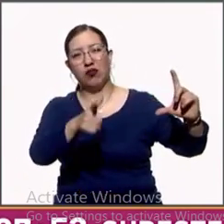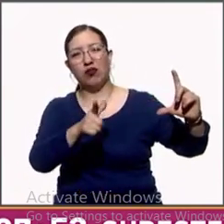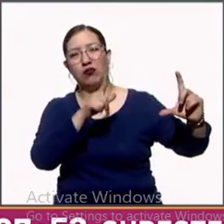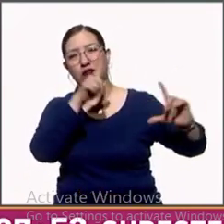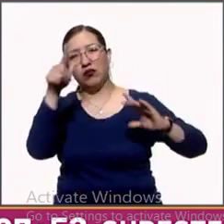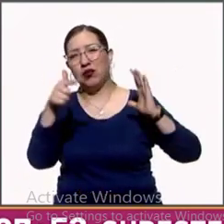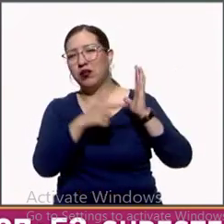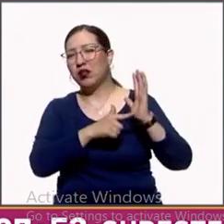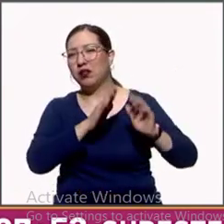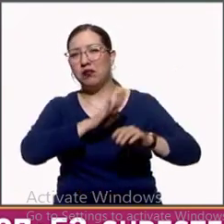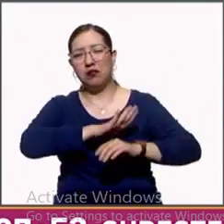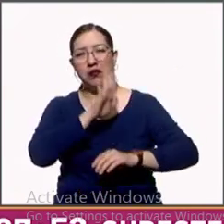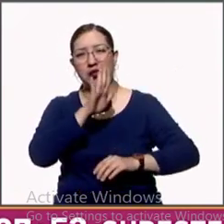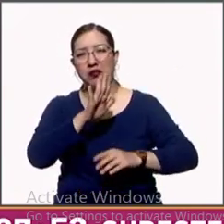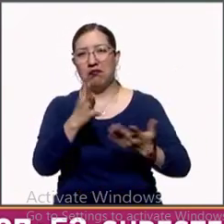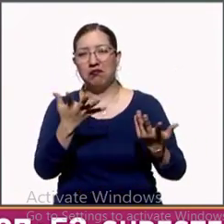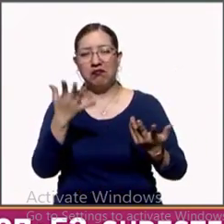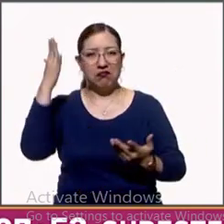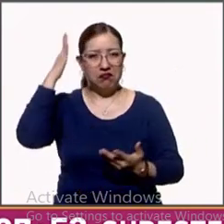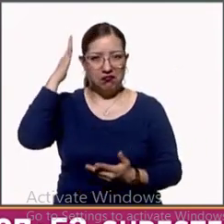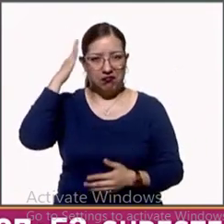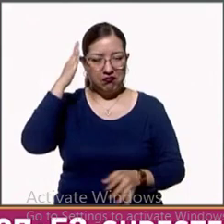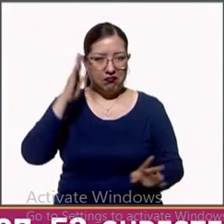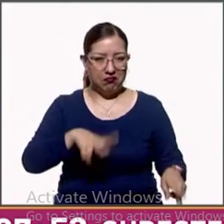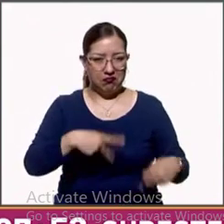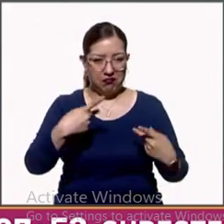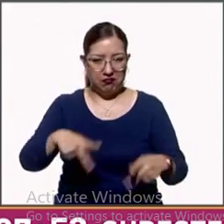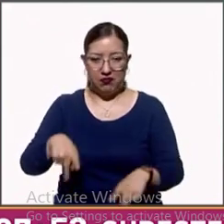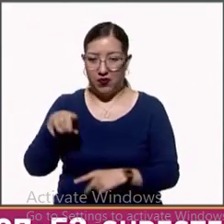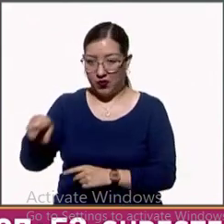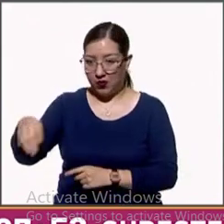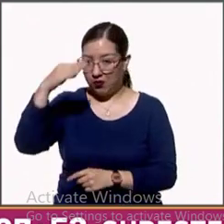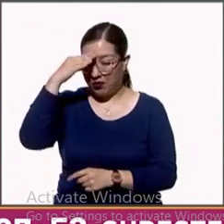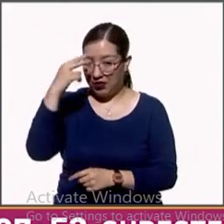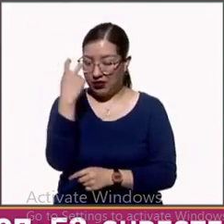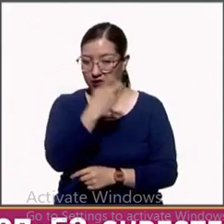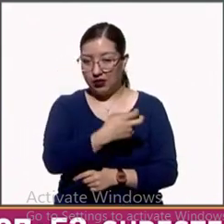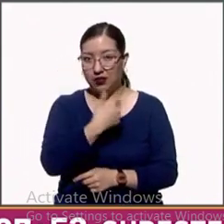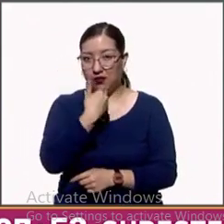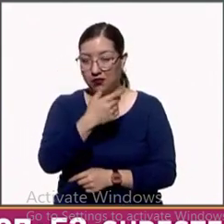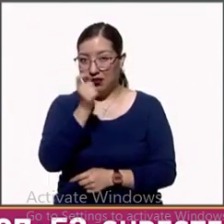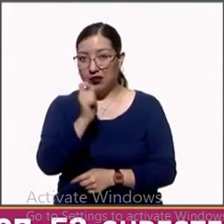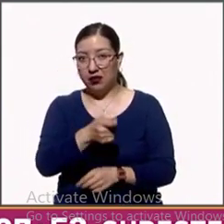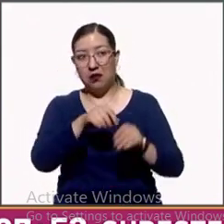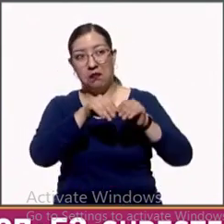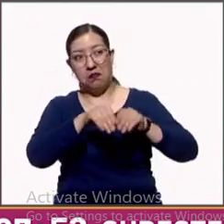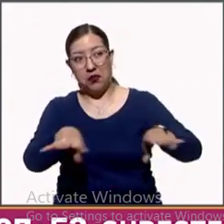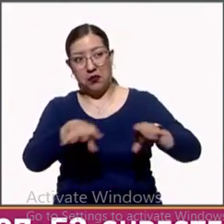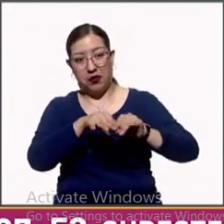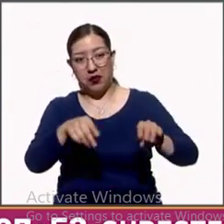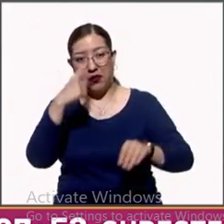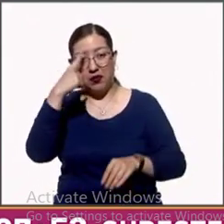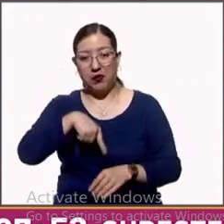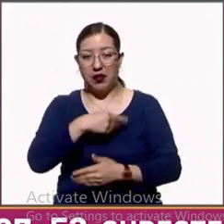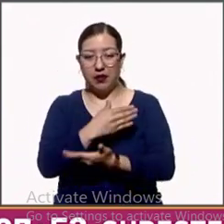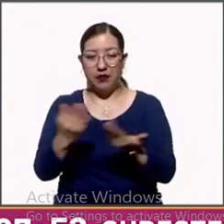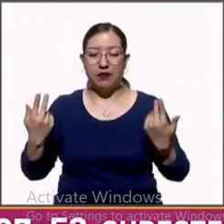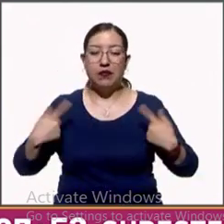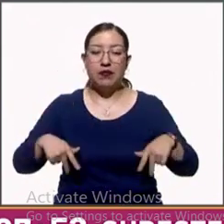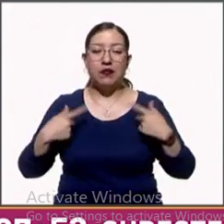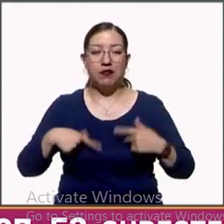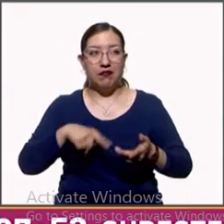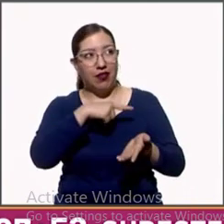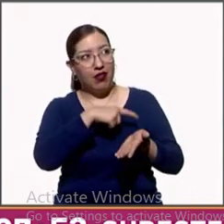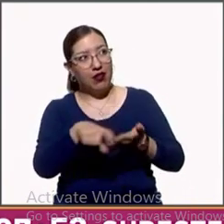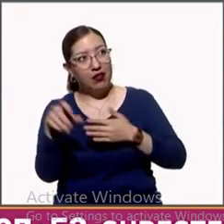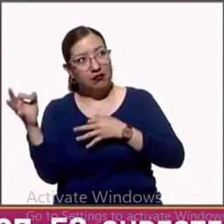lugares principales. ¿Considera usted que esta exhibición es una forma de publicidad que incentiva el consumo de tabaco o no tiene